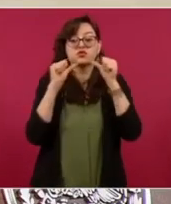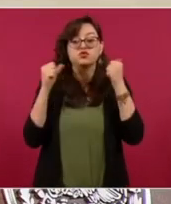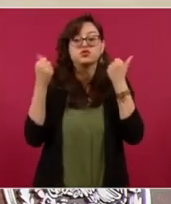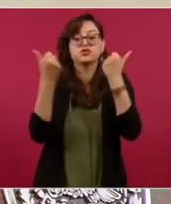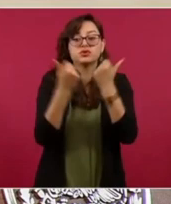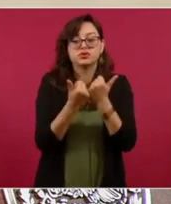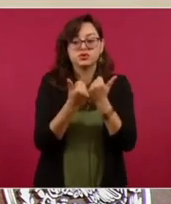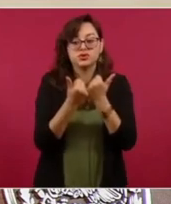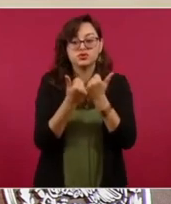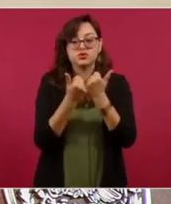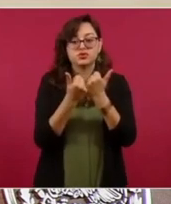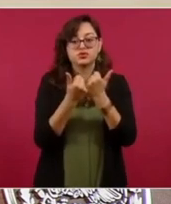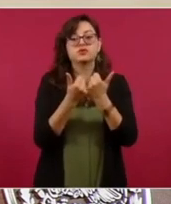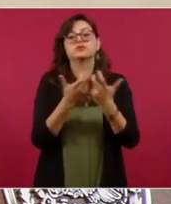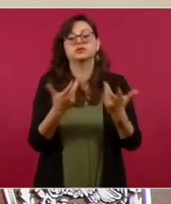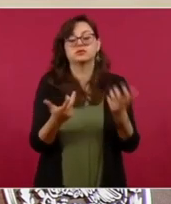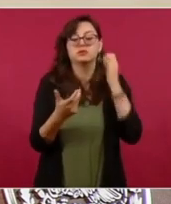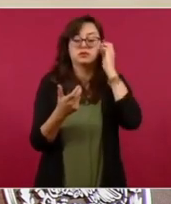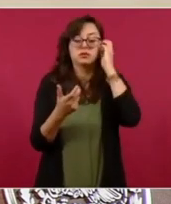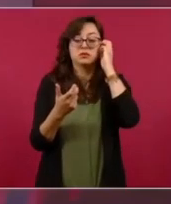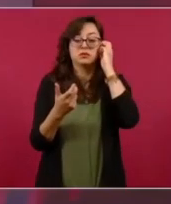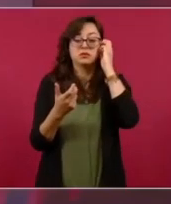que también está